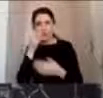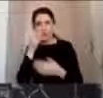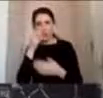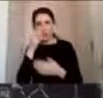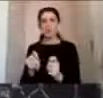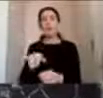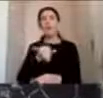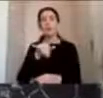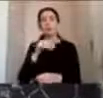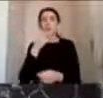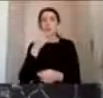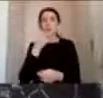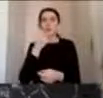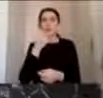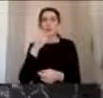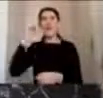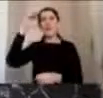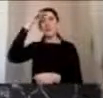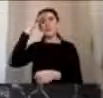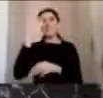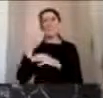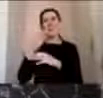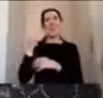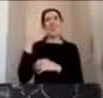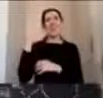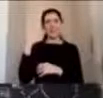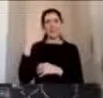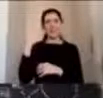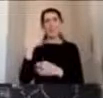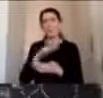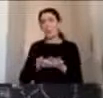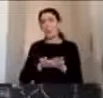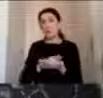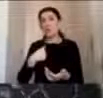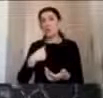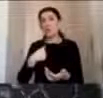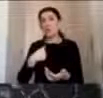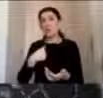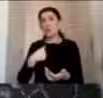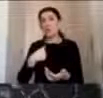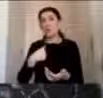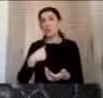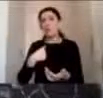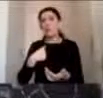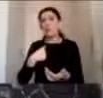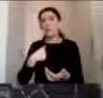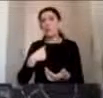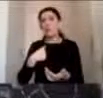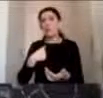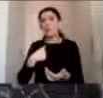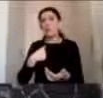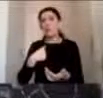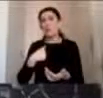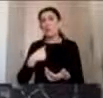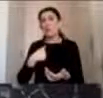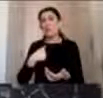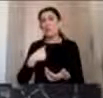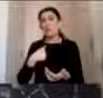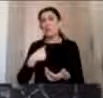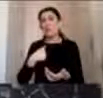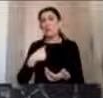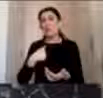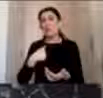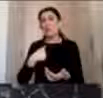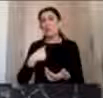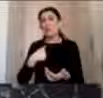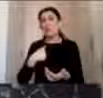experiencias anteriores. Si es que yo he vivido una situación similar que me permita enfrentar o no enfrentar la situación que se presenta